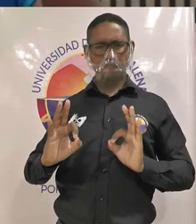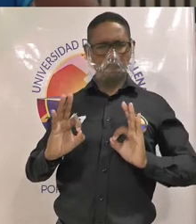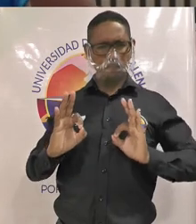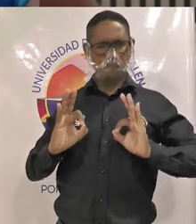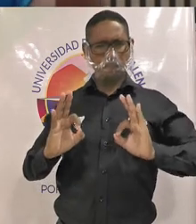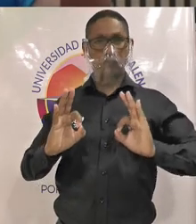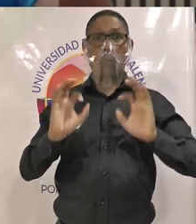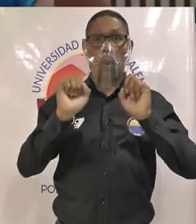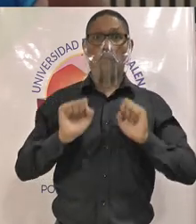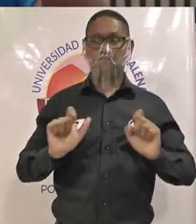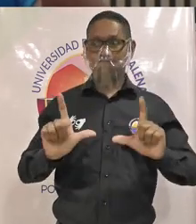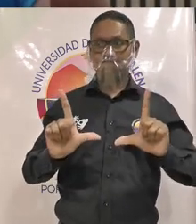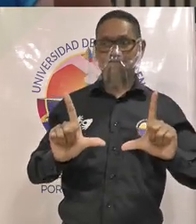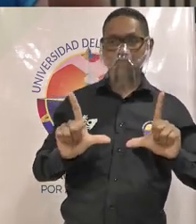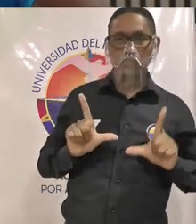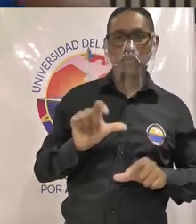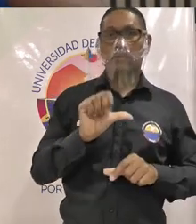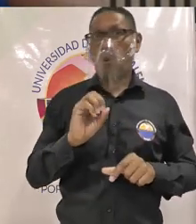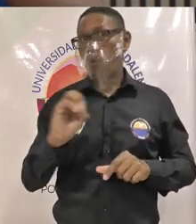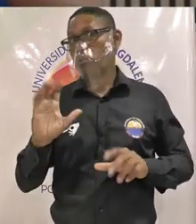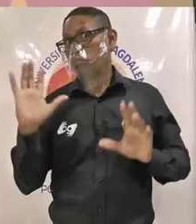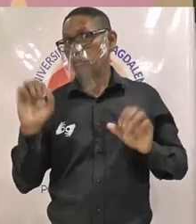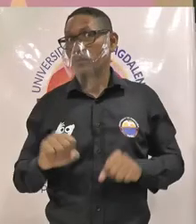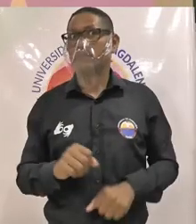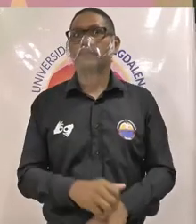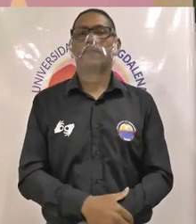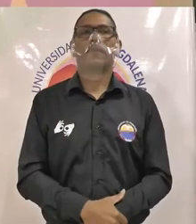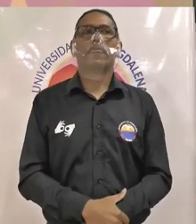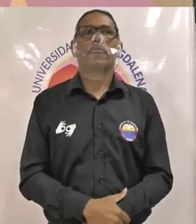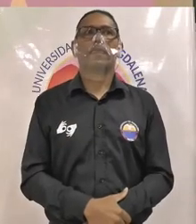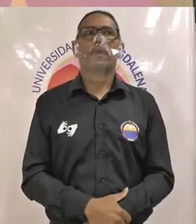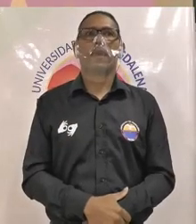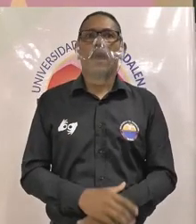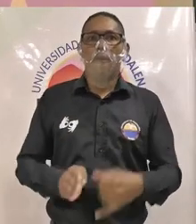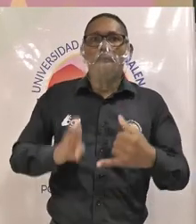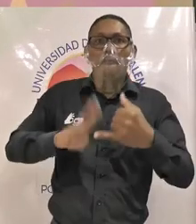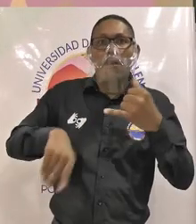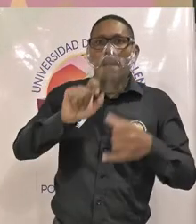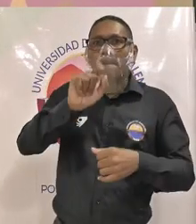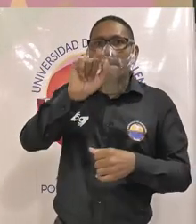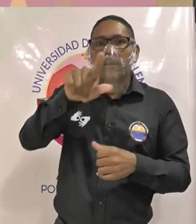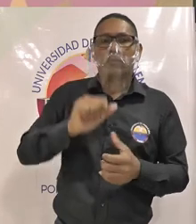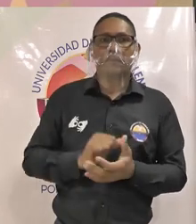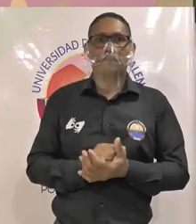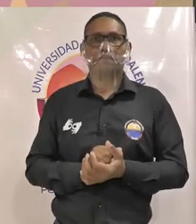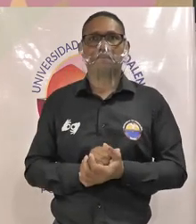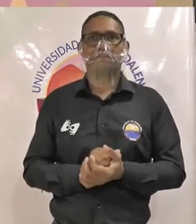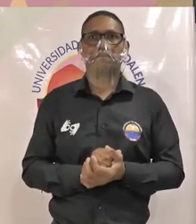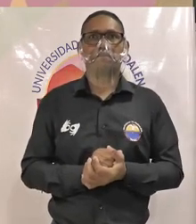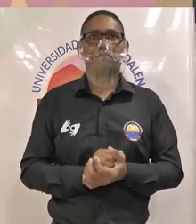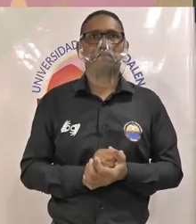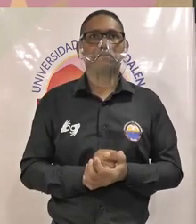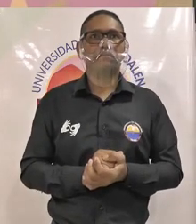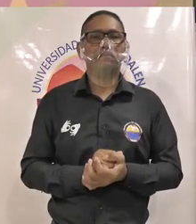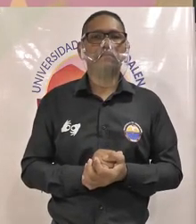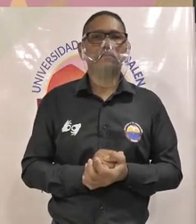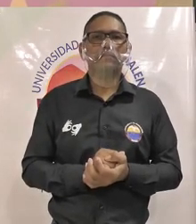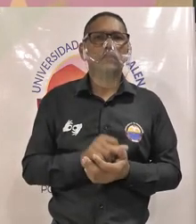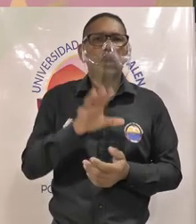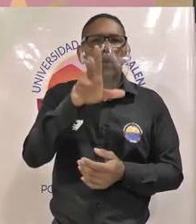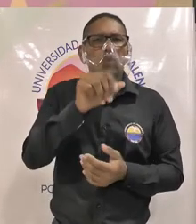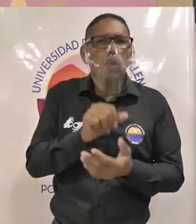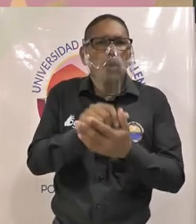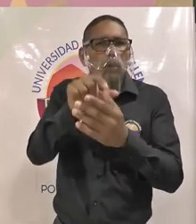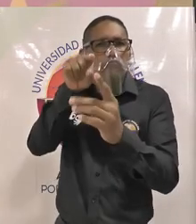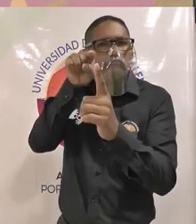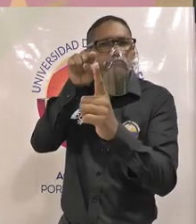modalidad de grado para las y los estudiantes bueno última inquietud ¿qué objetivos tienen para mejorar